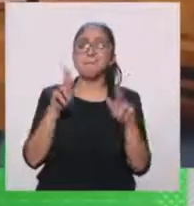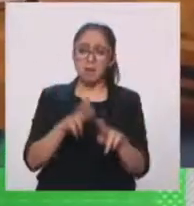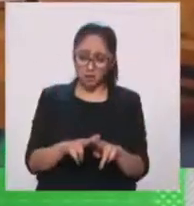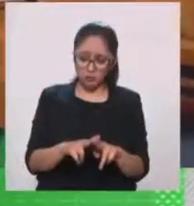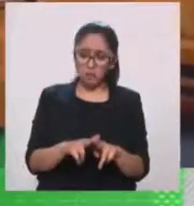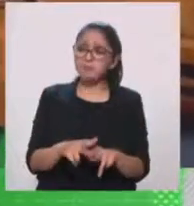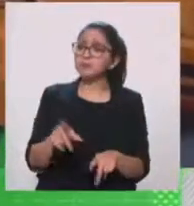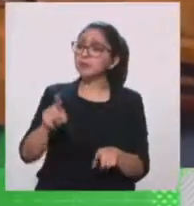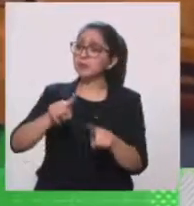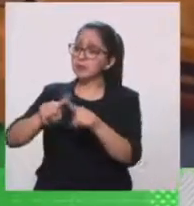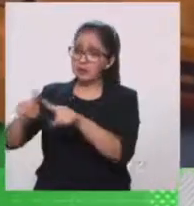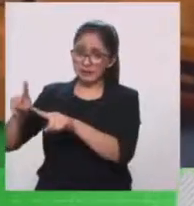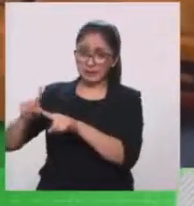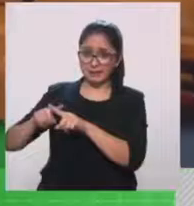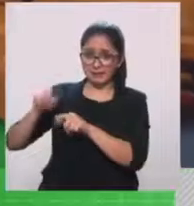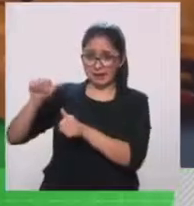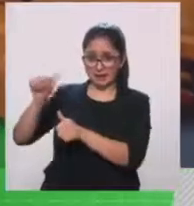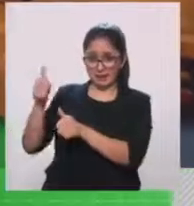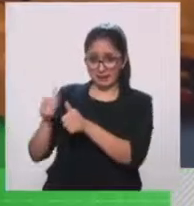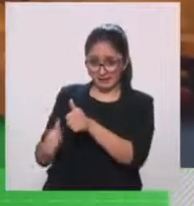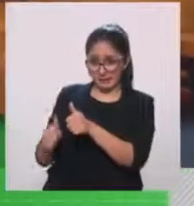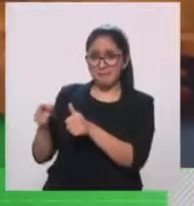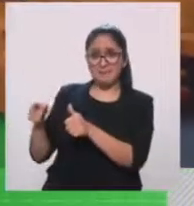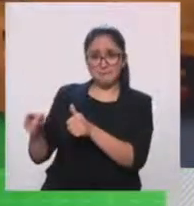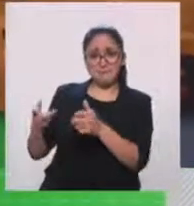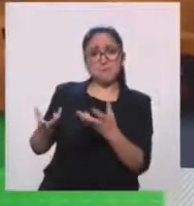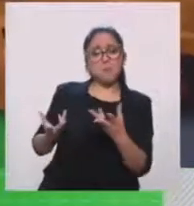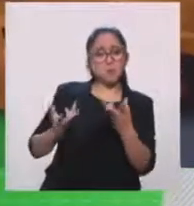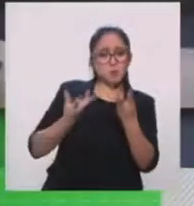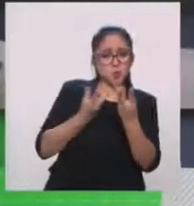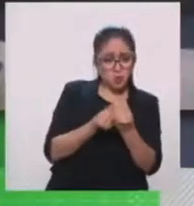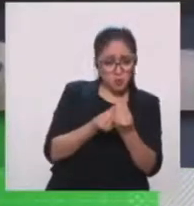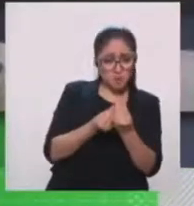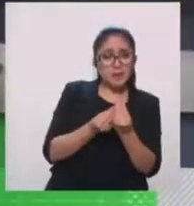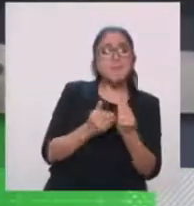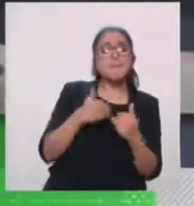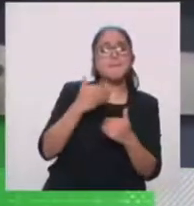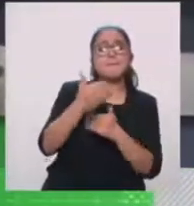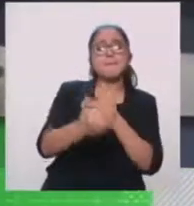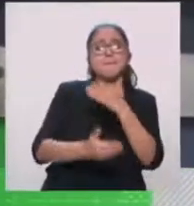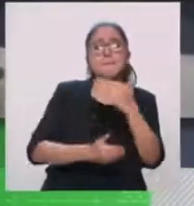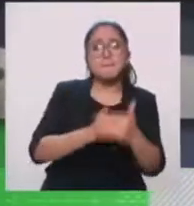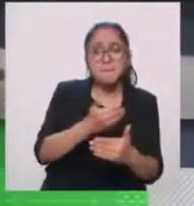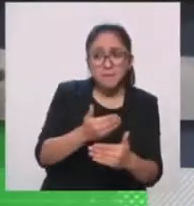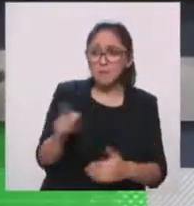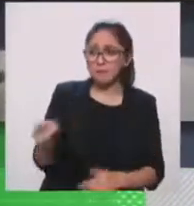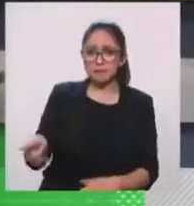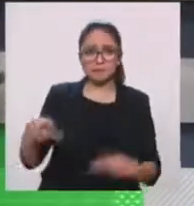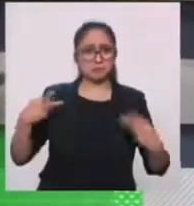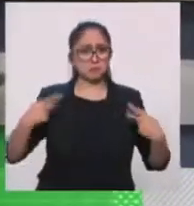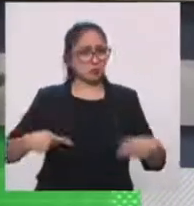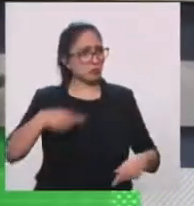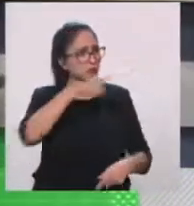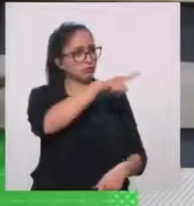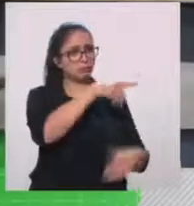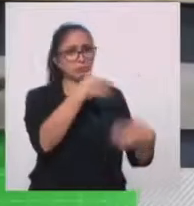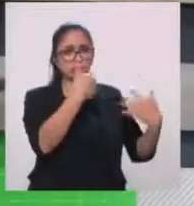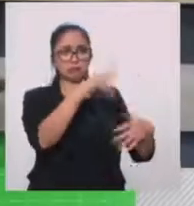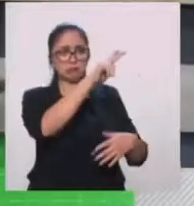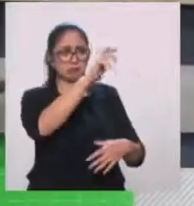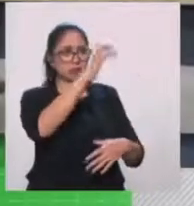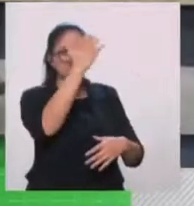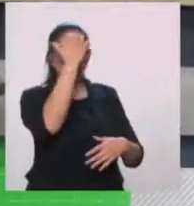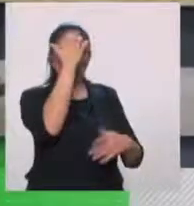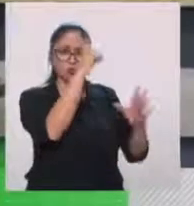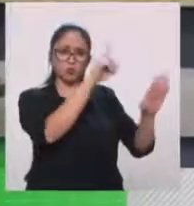de la misma época que él, pero también de décadas posteriores, que lo reconocen como alguien que les mostró grandes cosas.